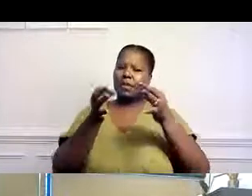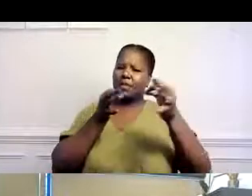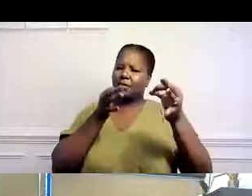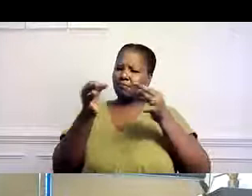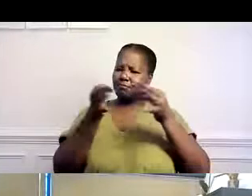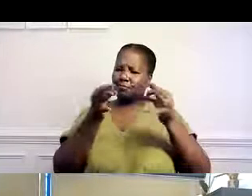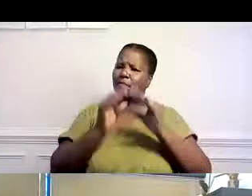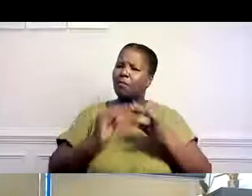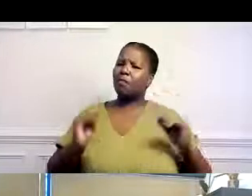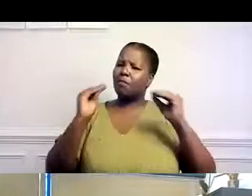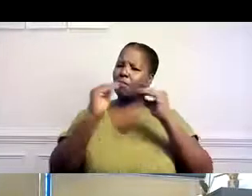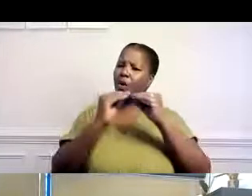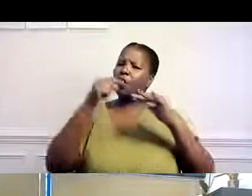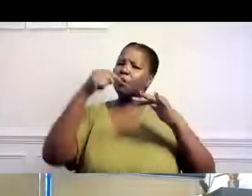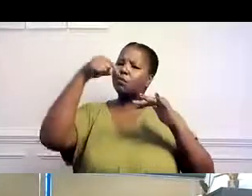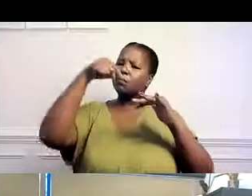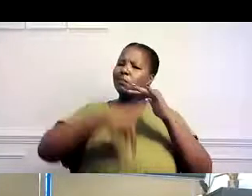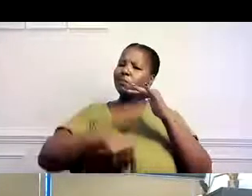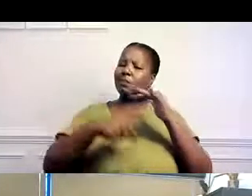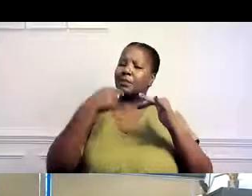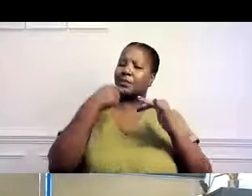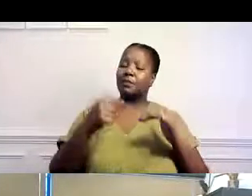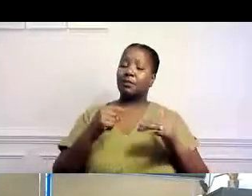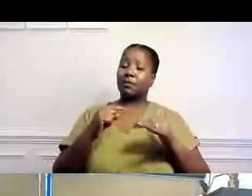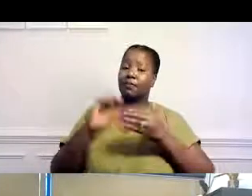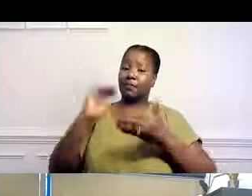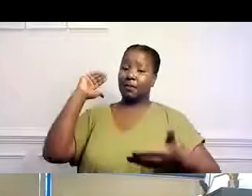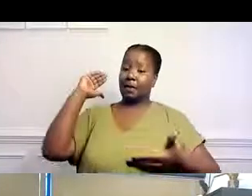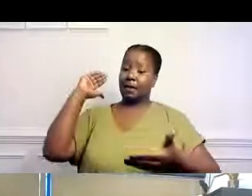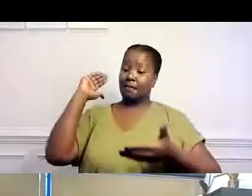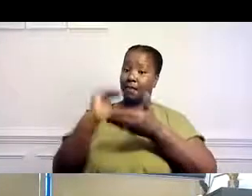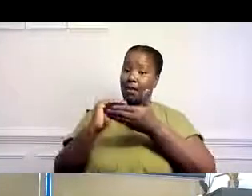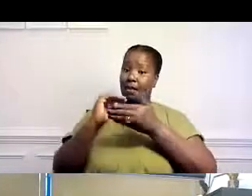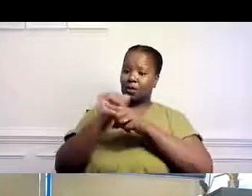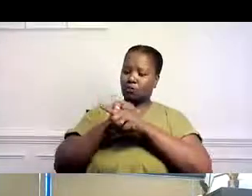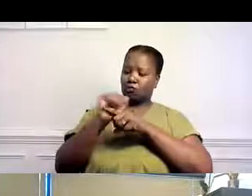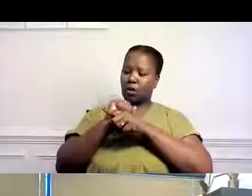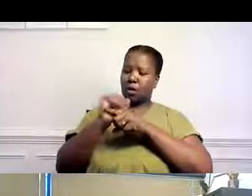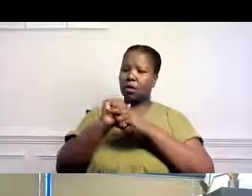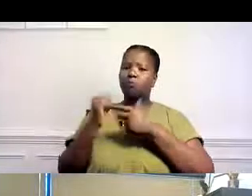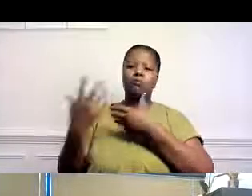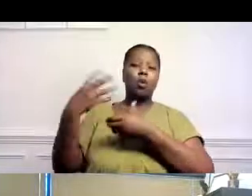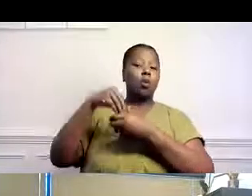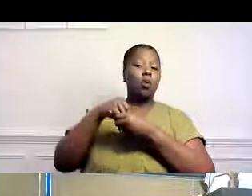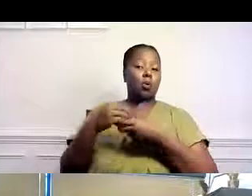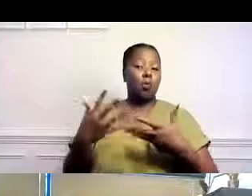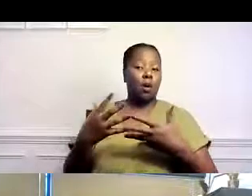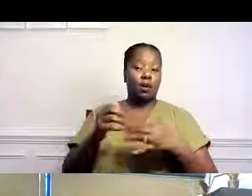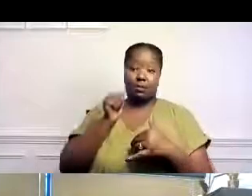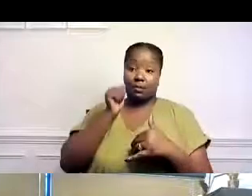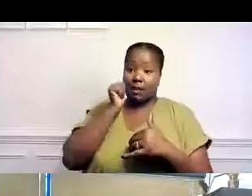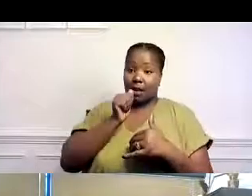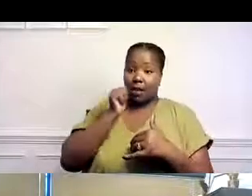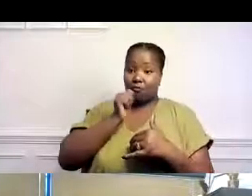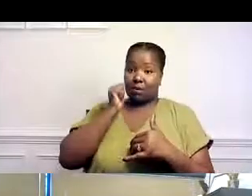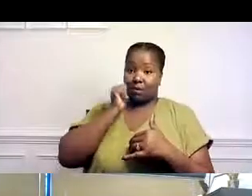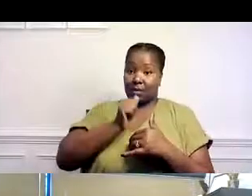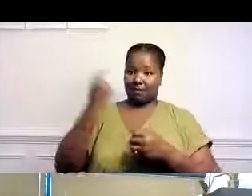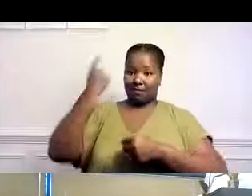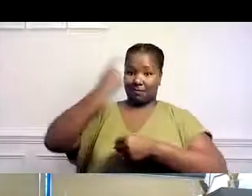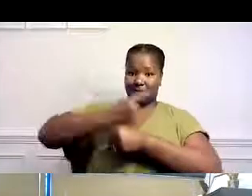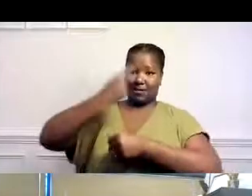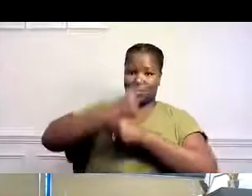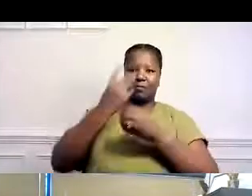Vamos a entrar en un poco más de detalle de cuáles son las prácticas de mitigación y qué es lo que incluyen. Es pruebas